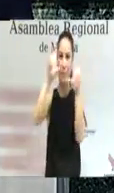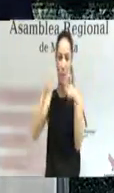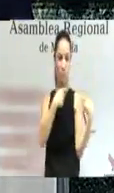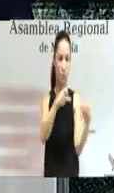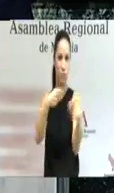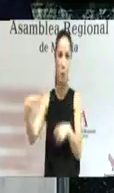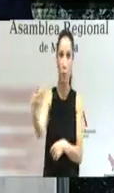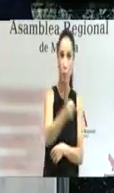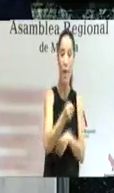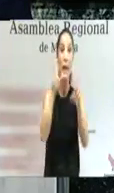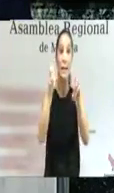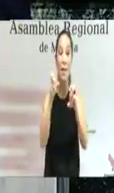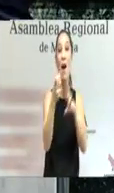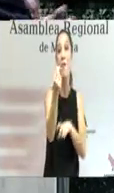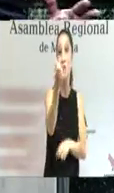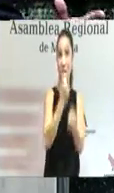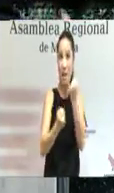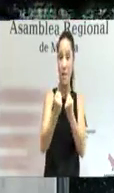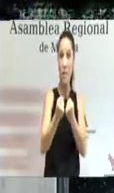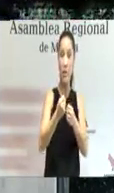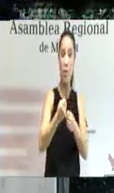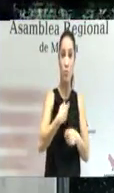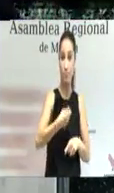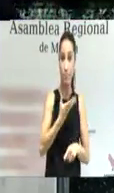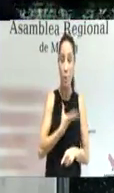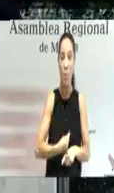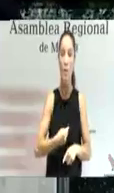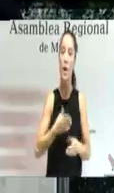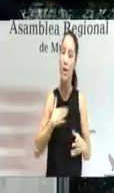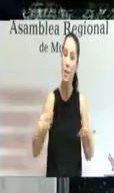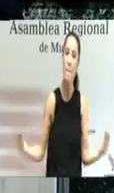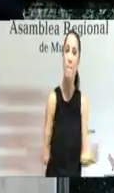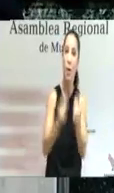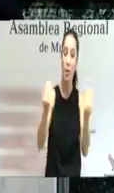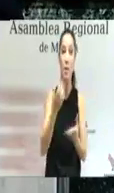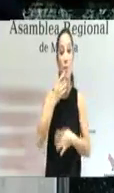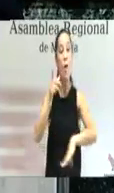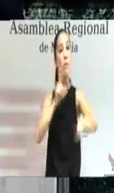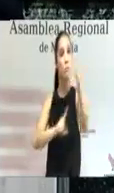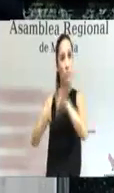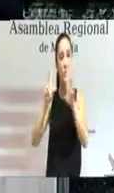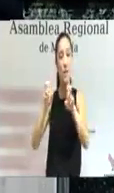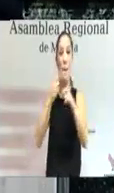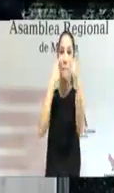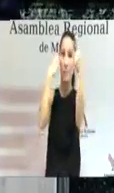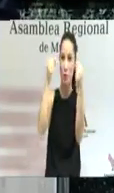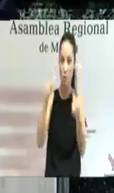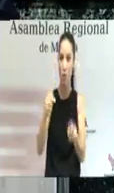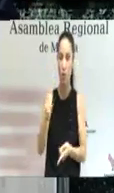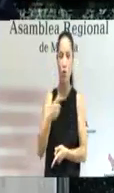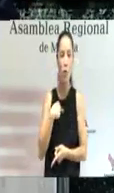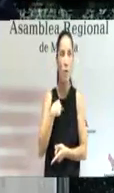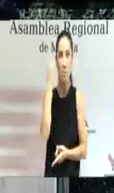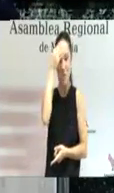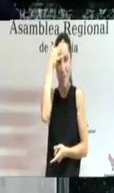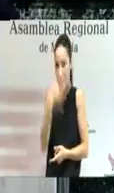la financiación municipal y solventadas las dificultades en la aplicación del presupuesto estoy seguro de que